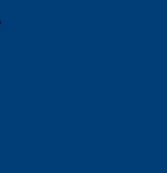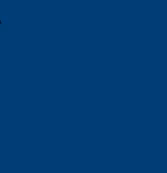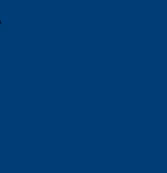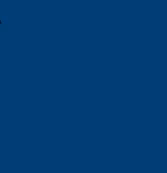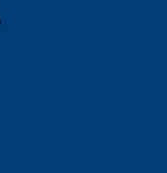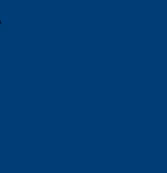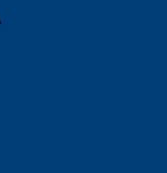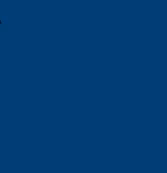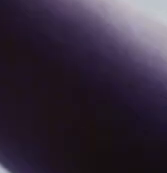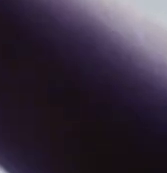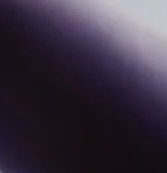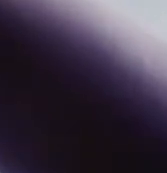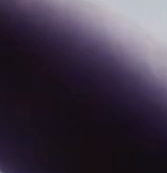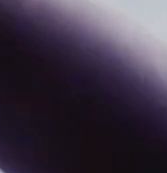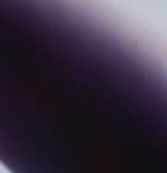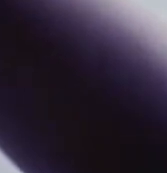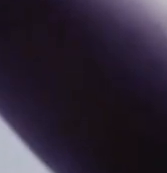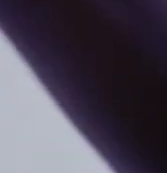-Electoral.